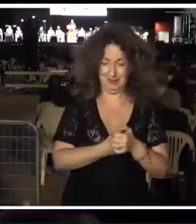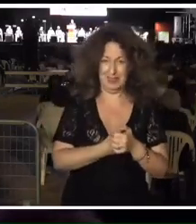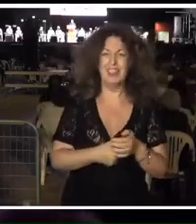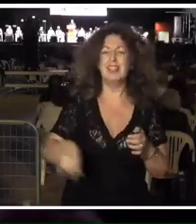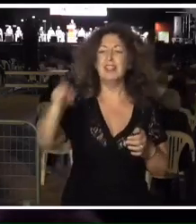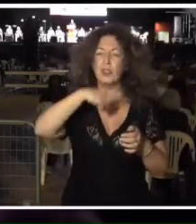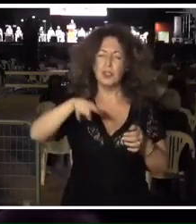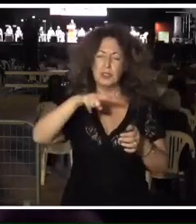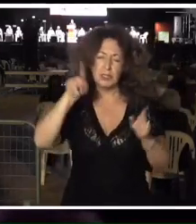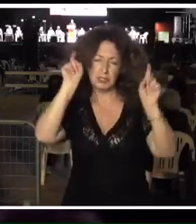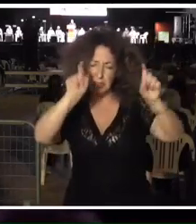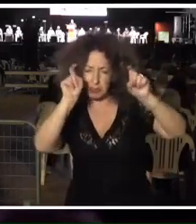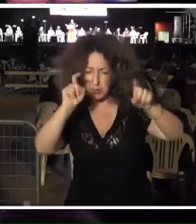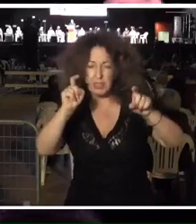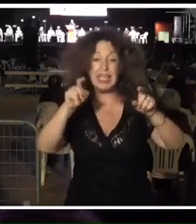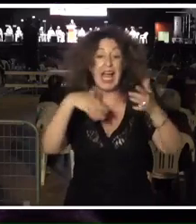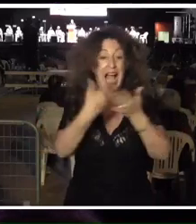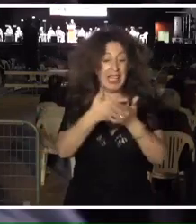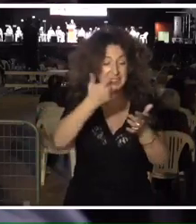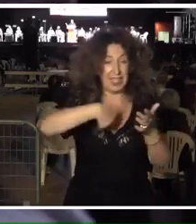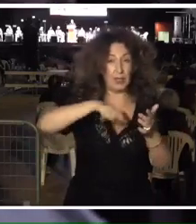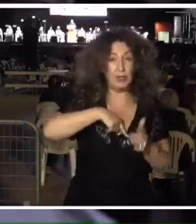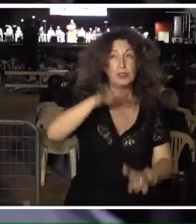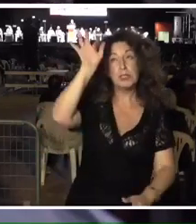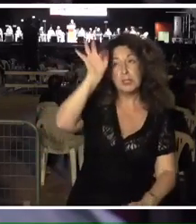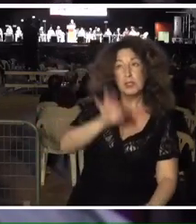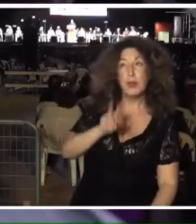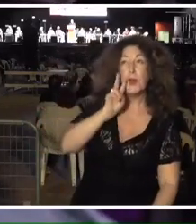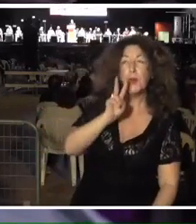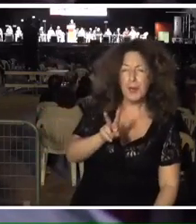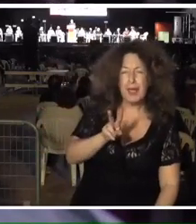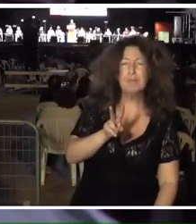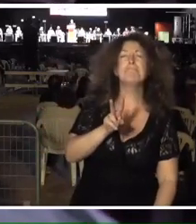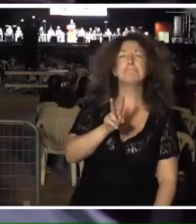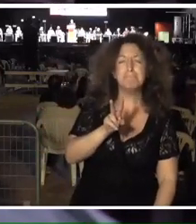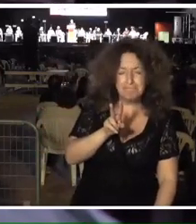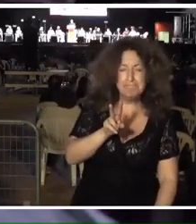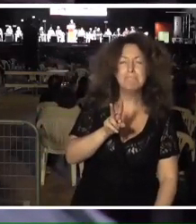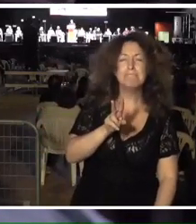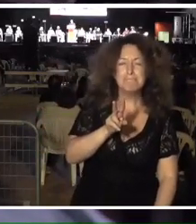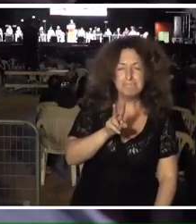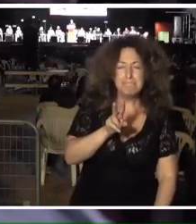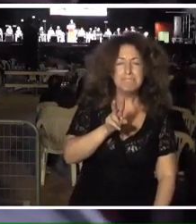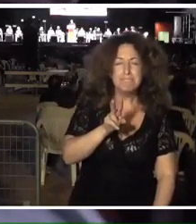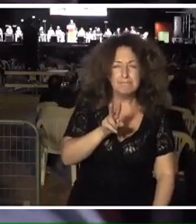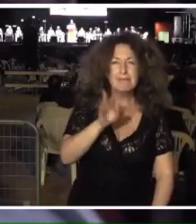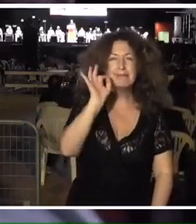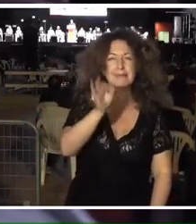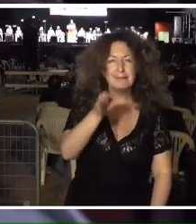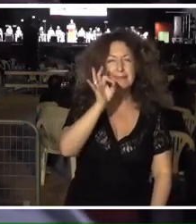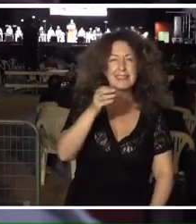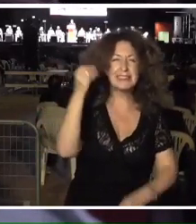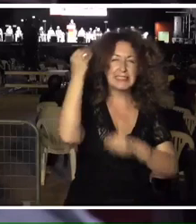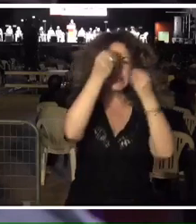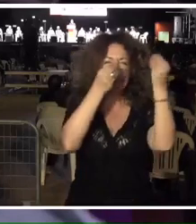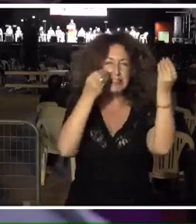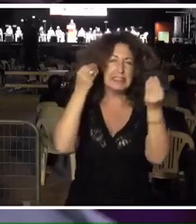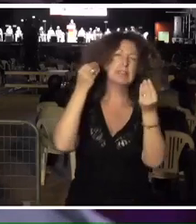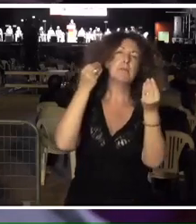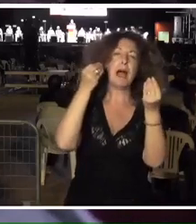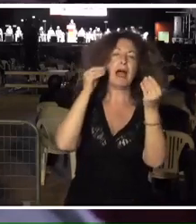sus intervenciones, y todavía lo hacemos cuando lo ponemos en los vídeos en Internet, lo que hacíamos era aprender.